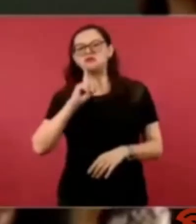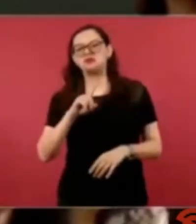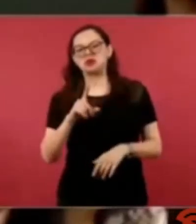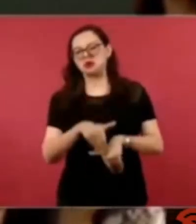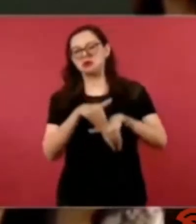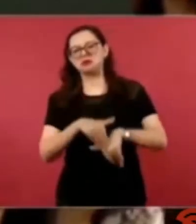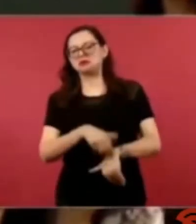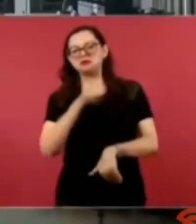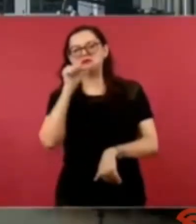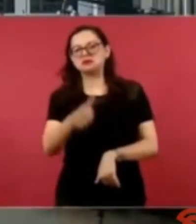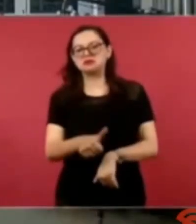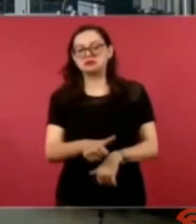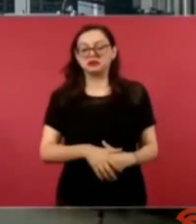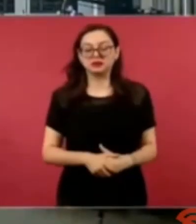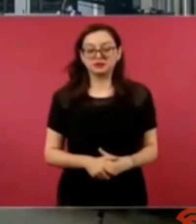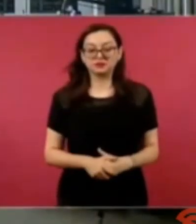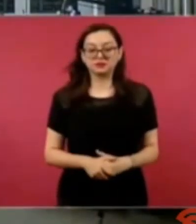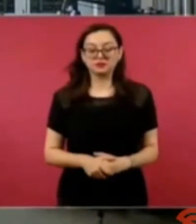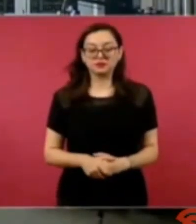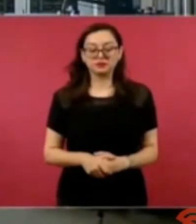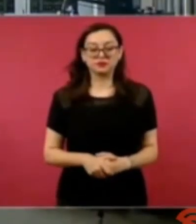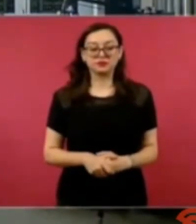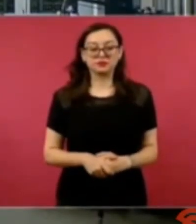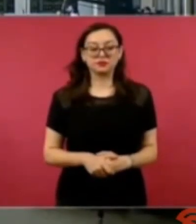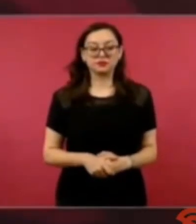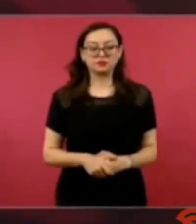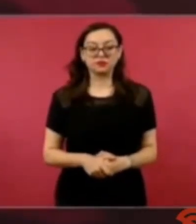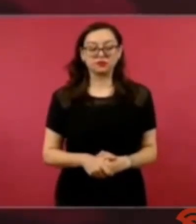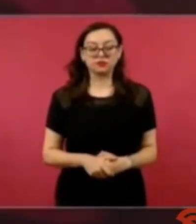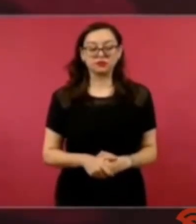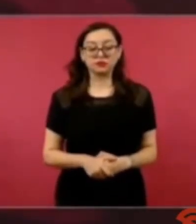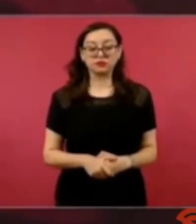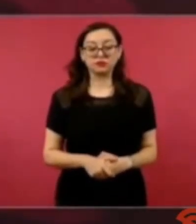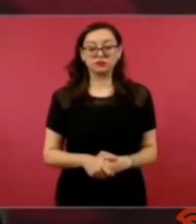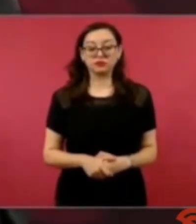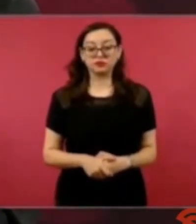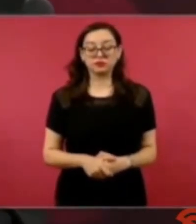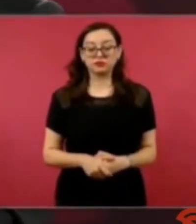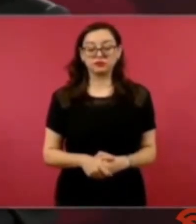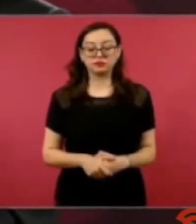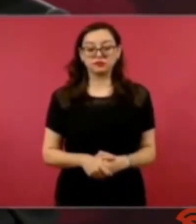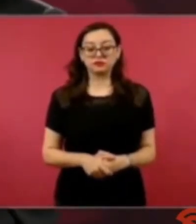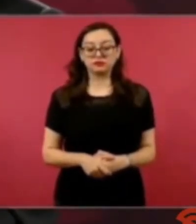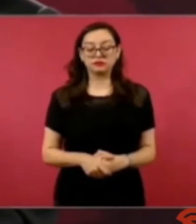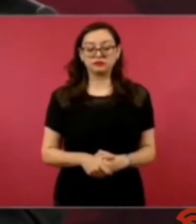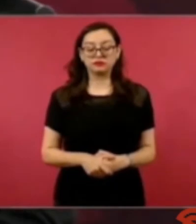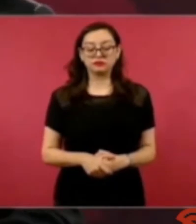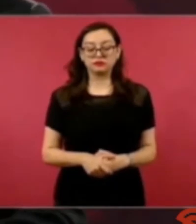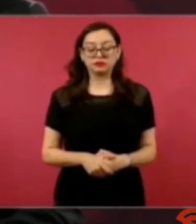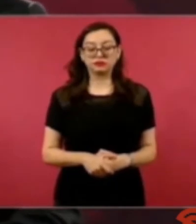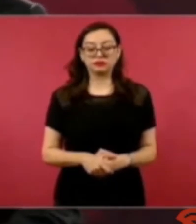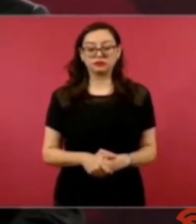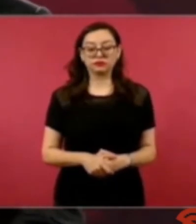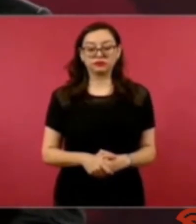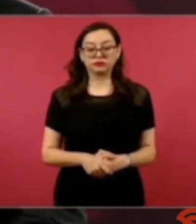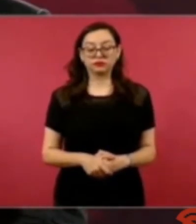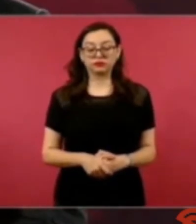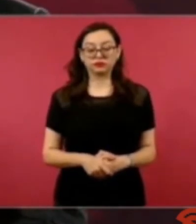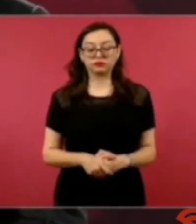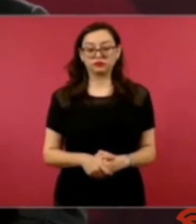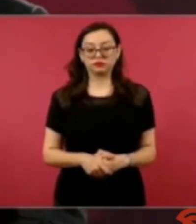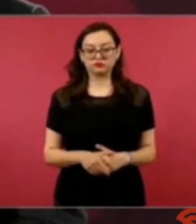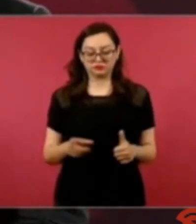riendas del país yo creo que lo primero pues ellos tienen que hacer una reflexión